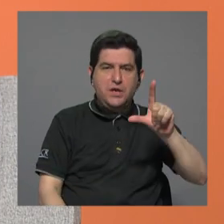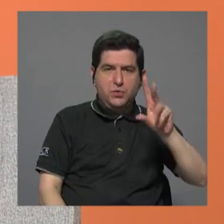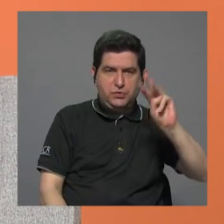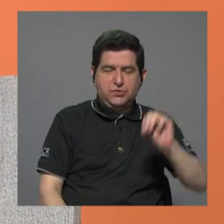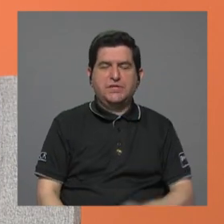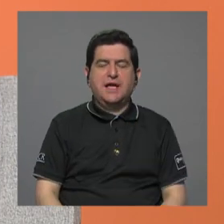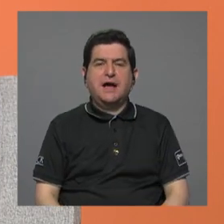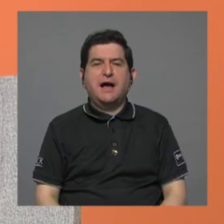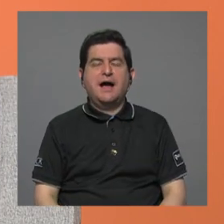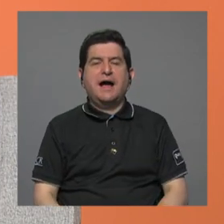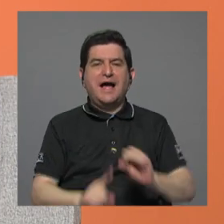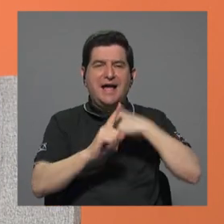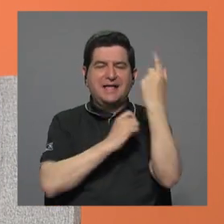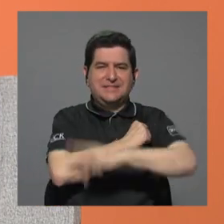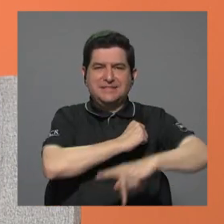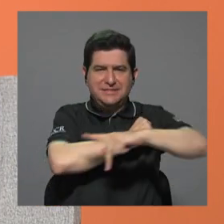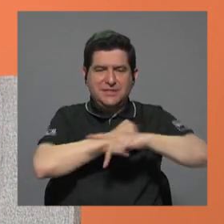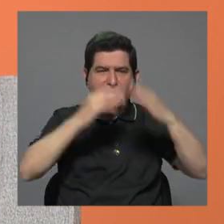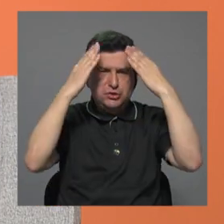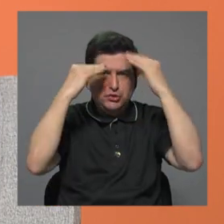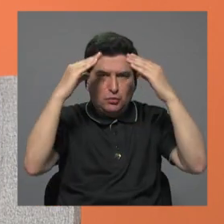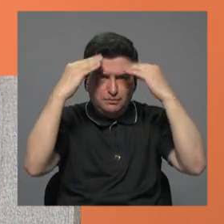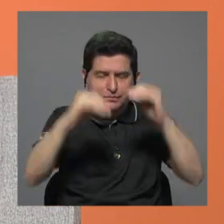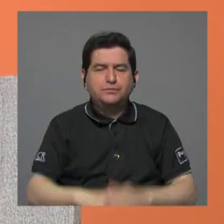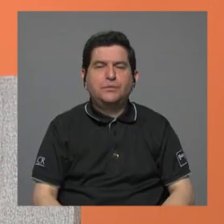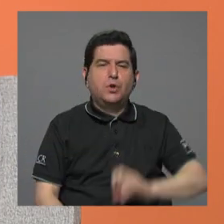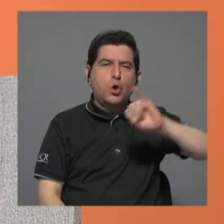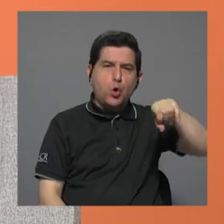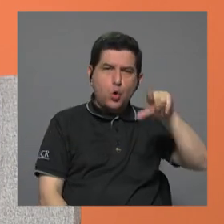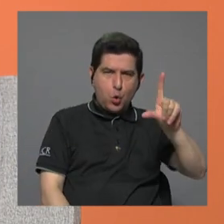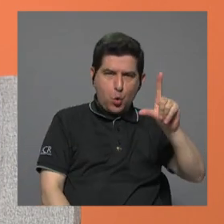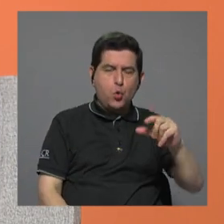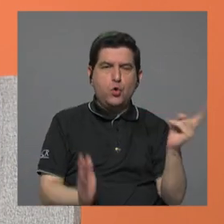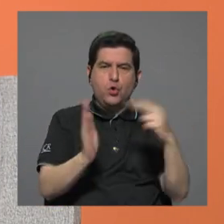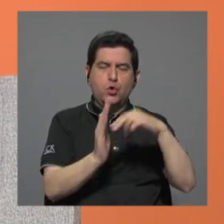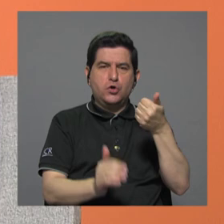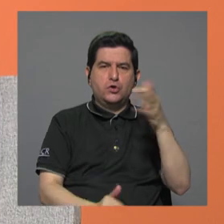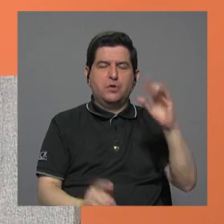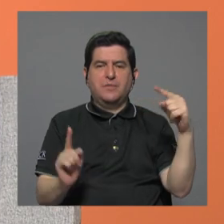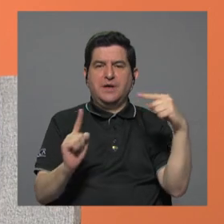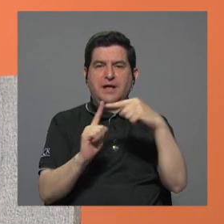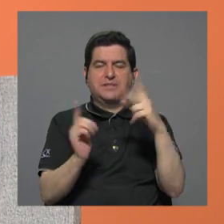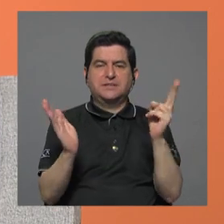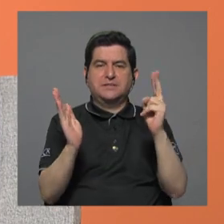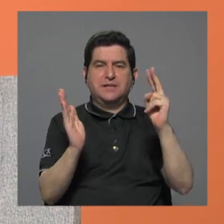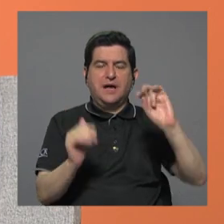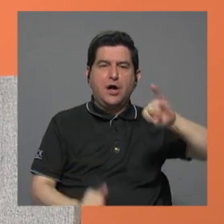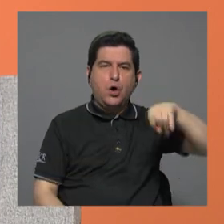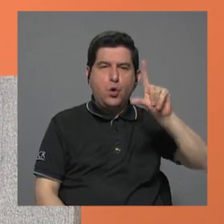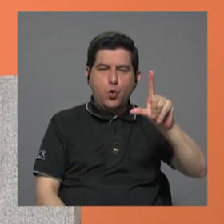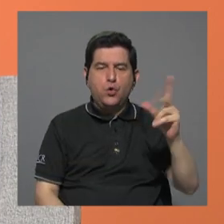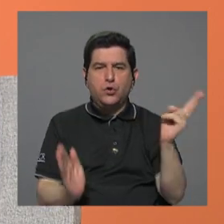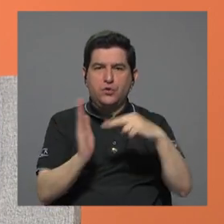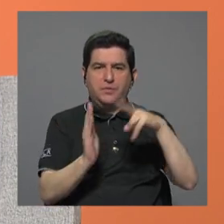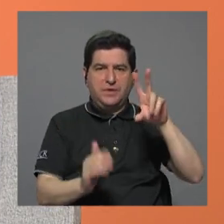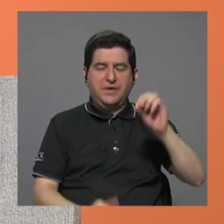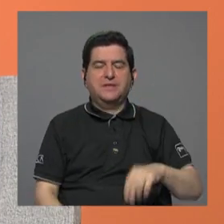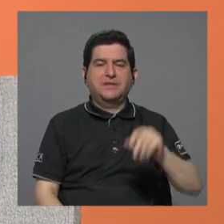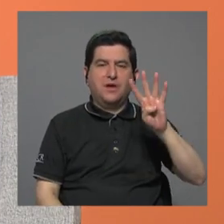del informe de Estado de la Nación. Entre julio del 2019 y junio del 2020 dice que 47